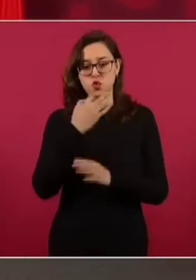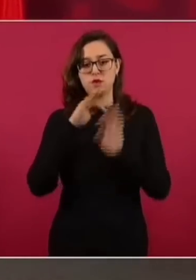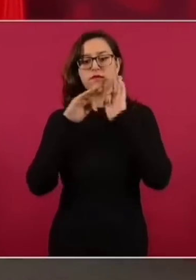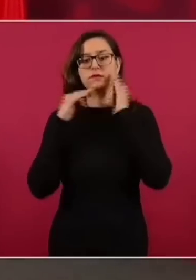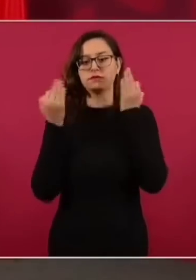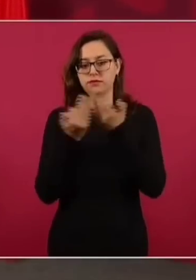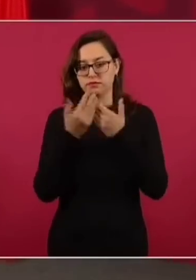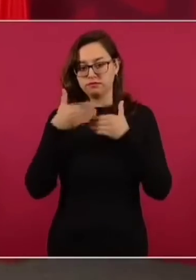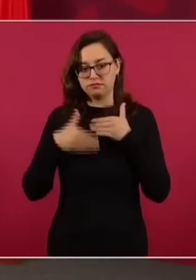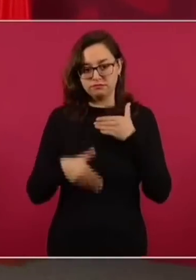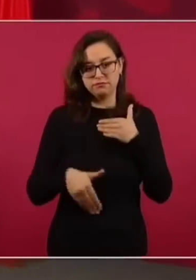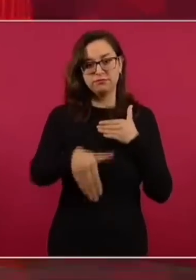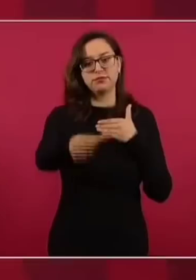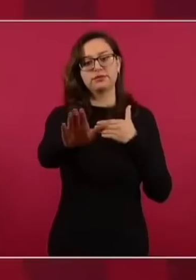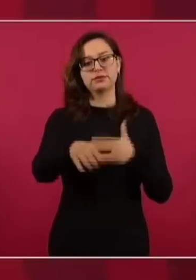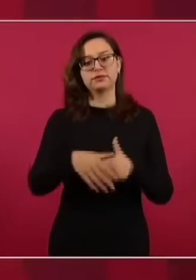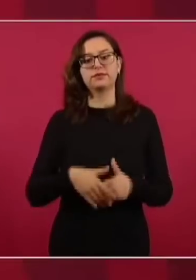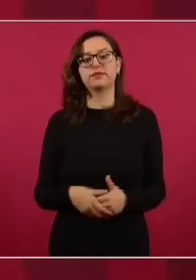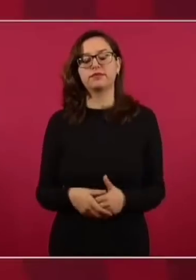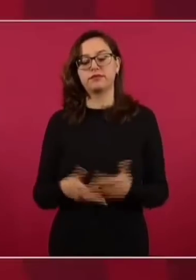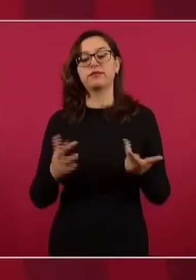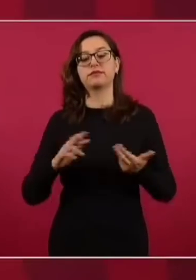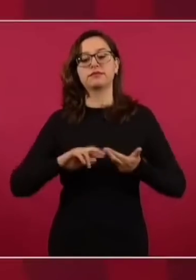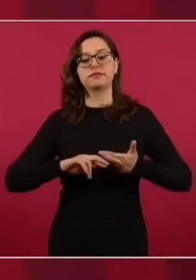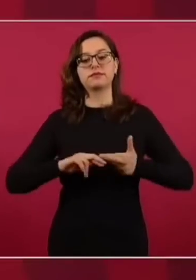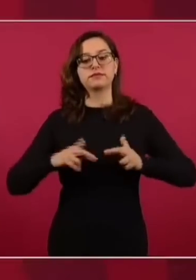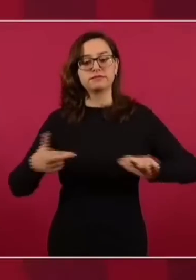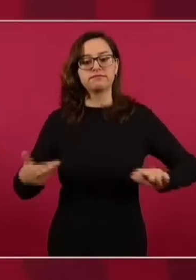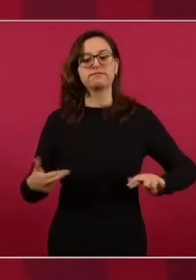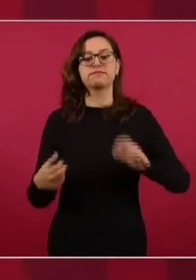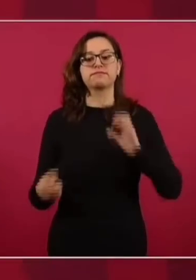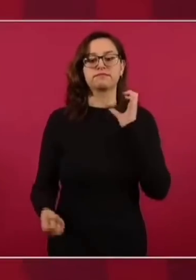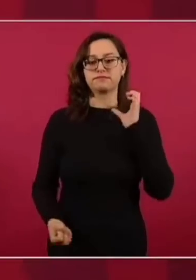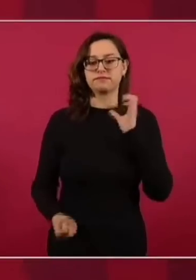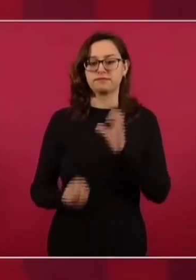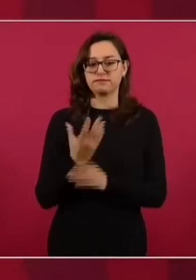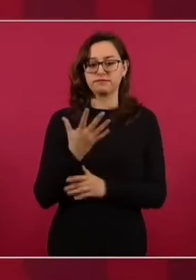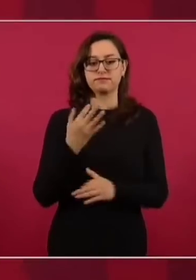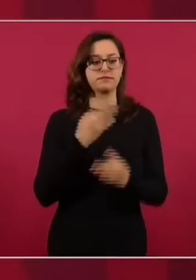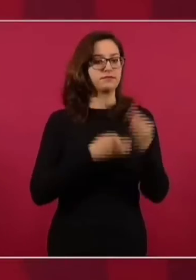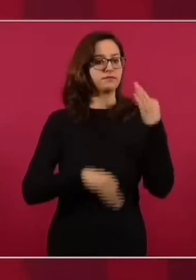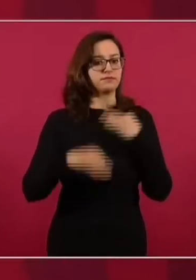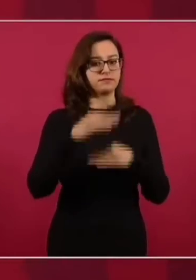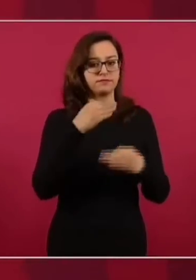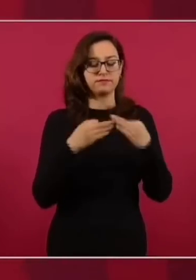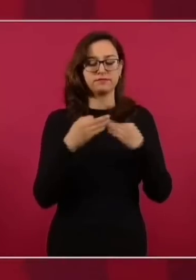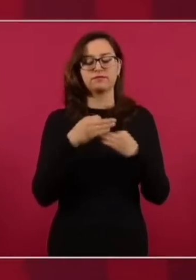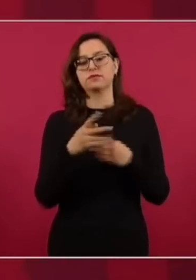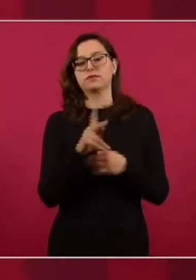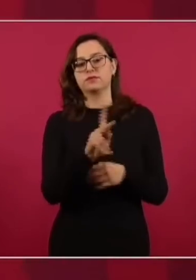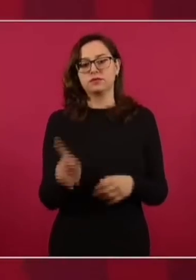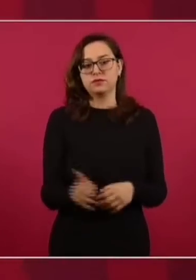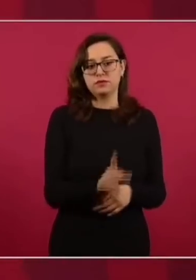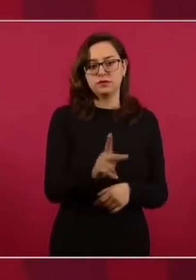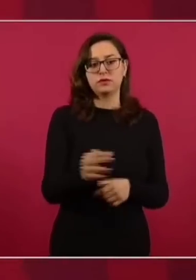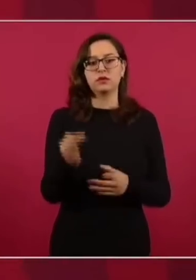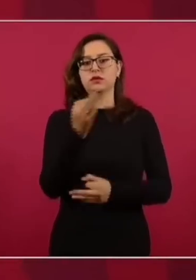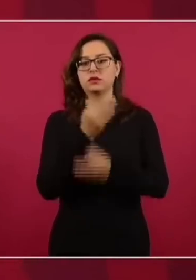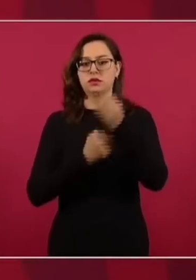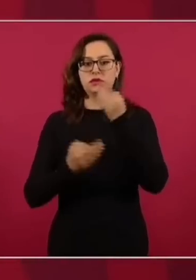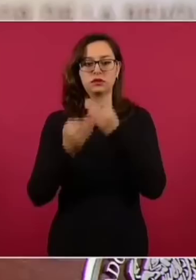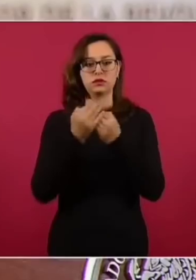nueva en la relación de todos los pueblos y de los países hermanos